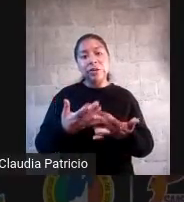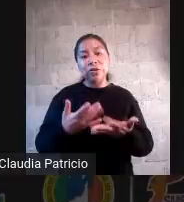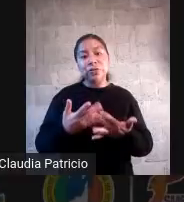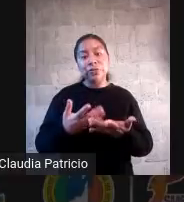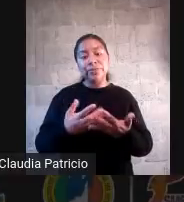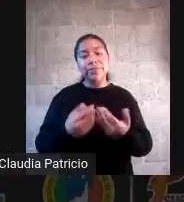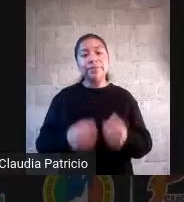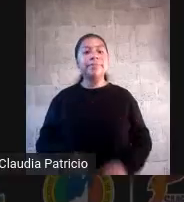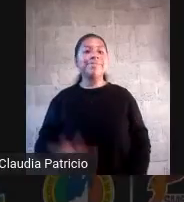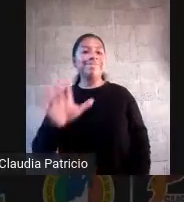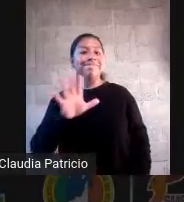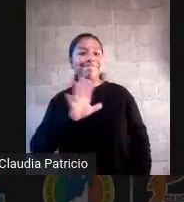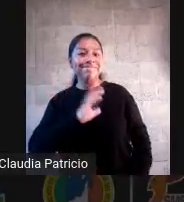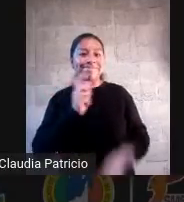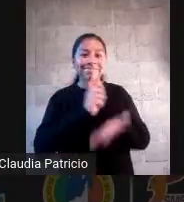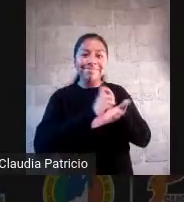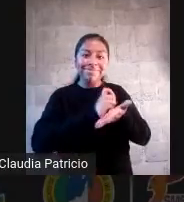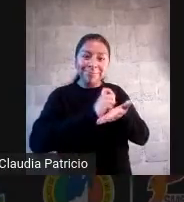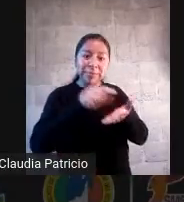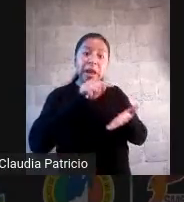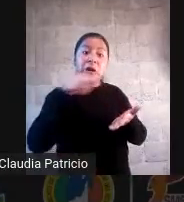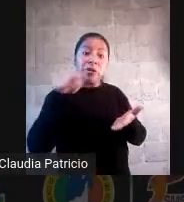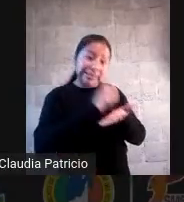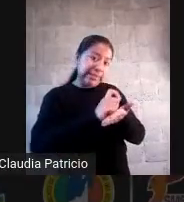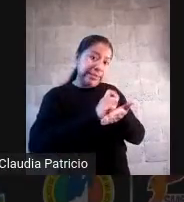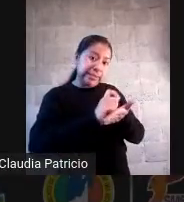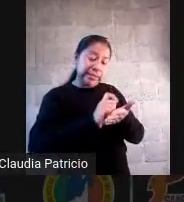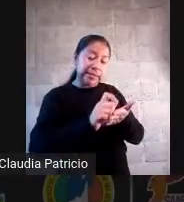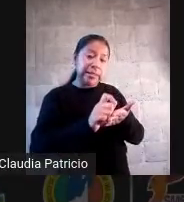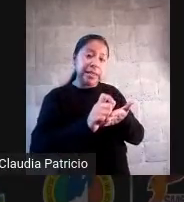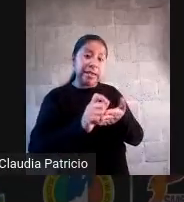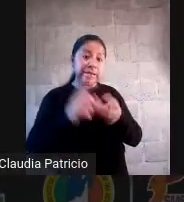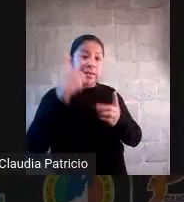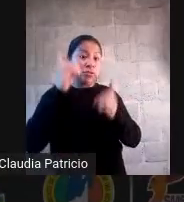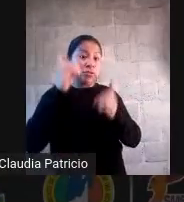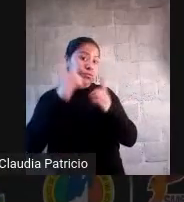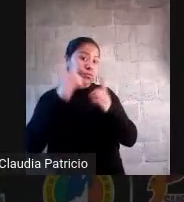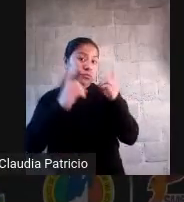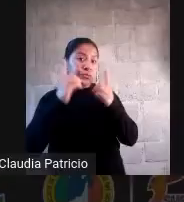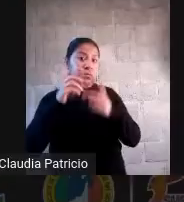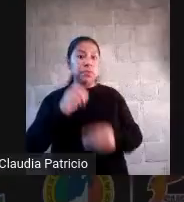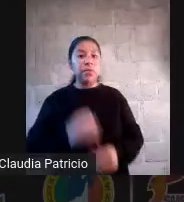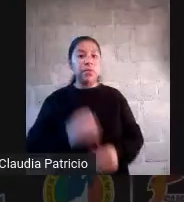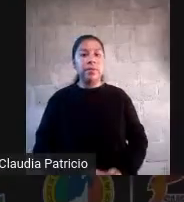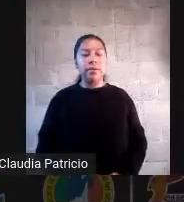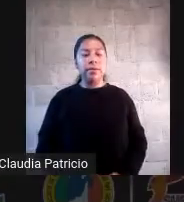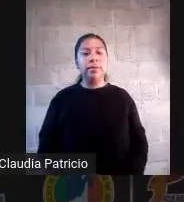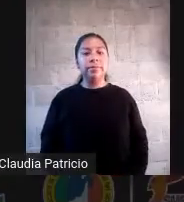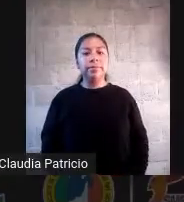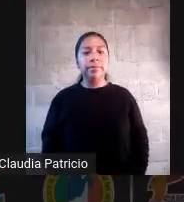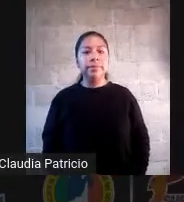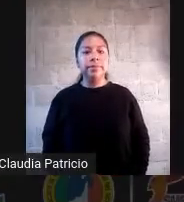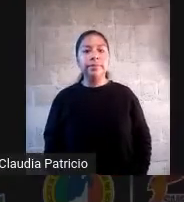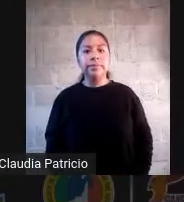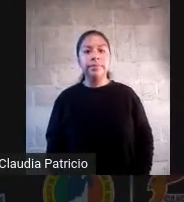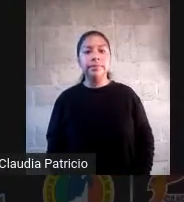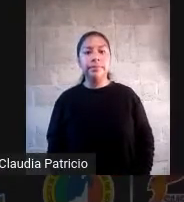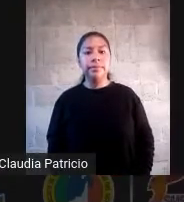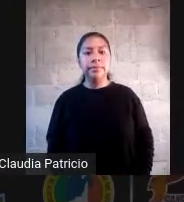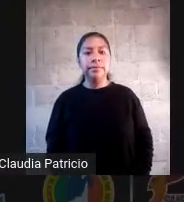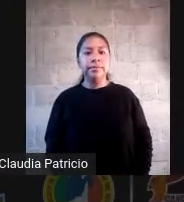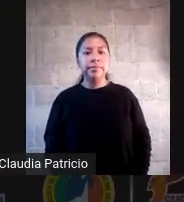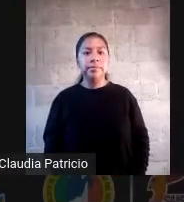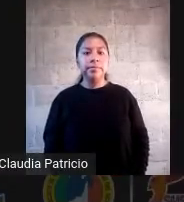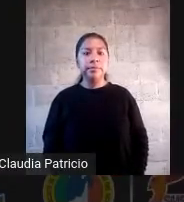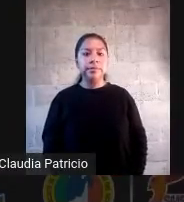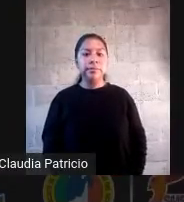dando un espacio al final para las preguntas y respuestas. Entonces, vayan tomando nota. Yo voy a tratar de ver qué es lo que